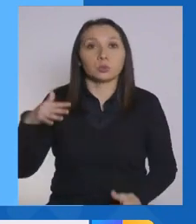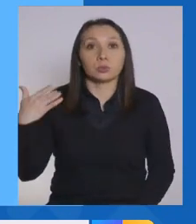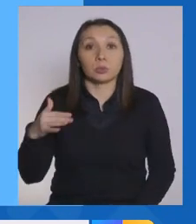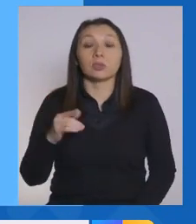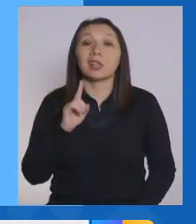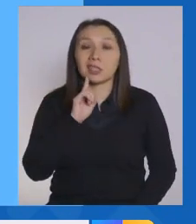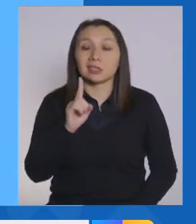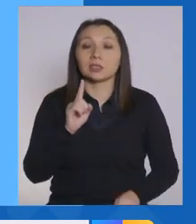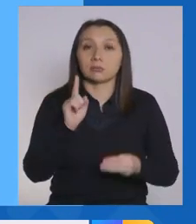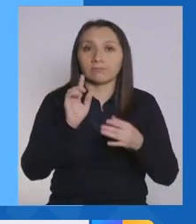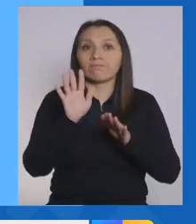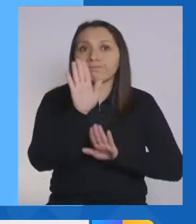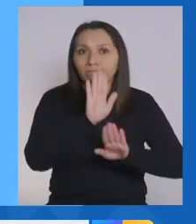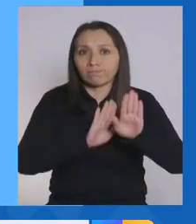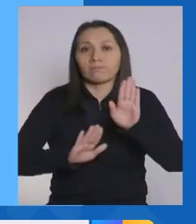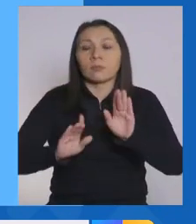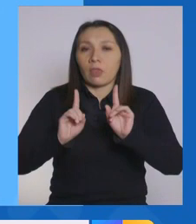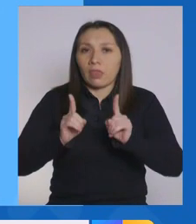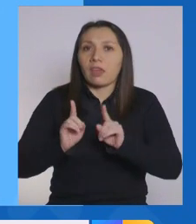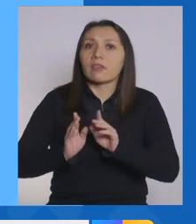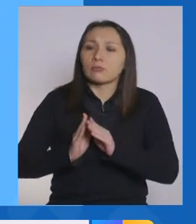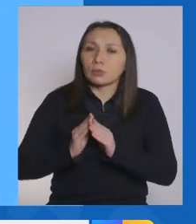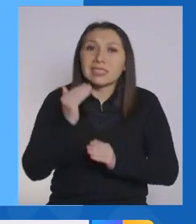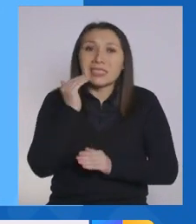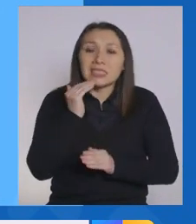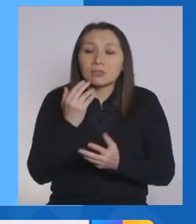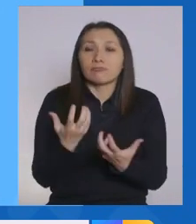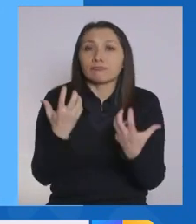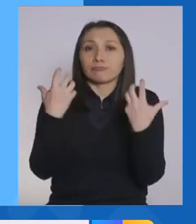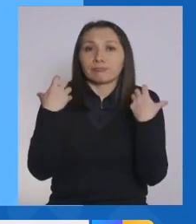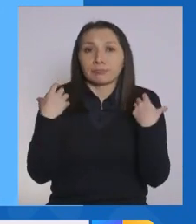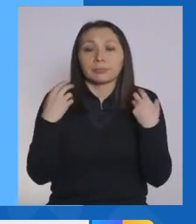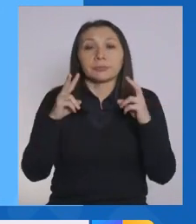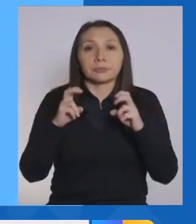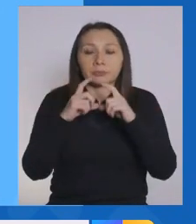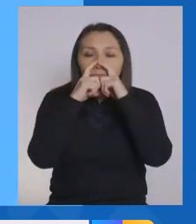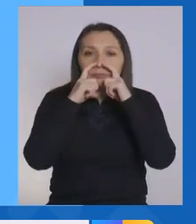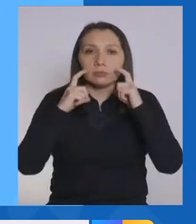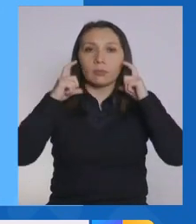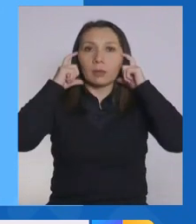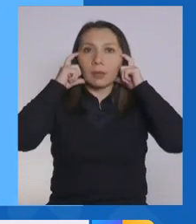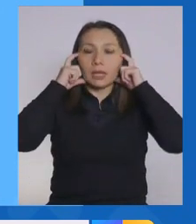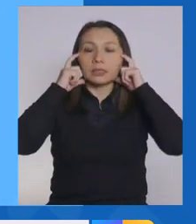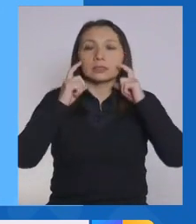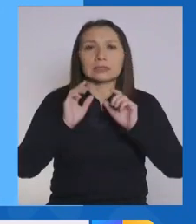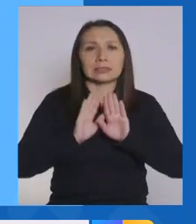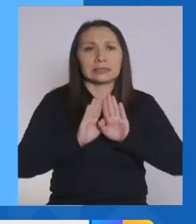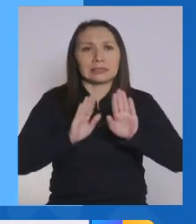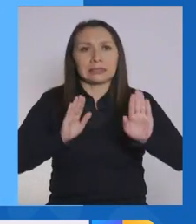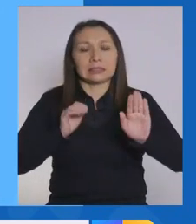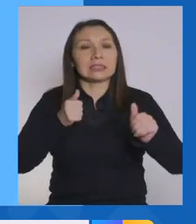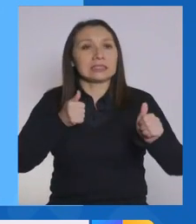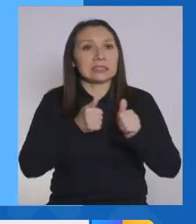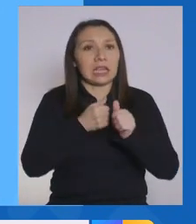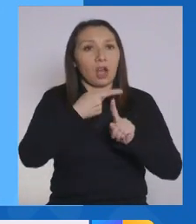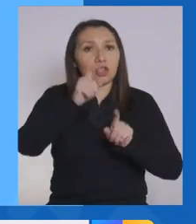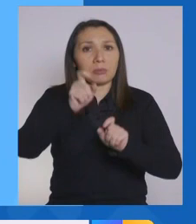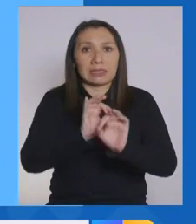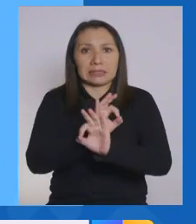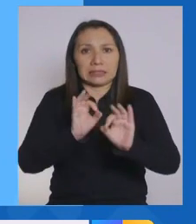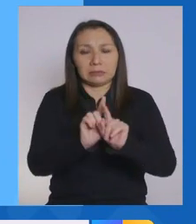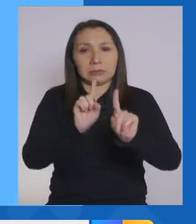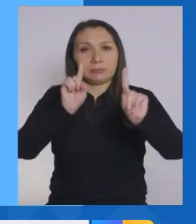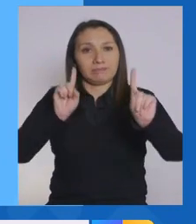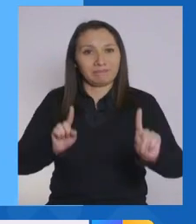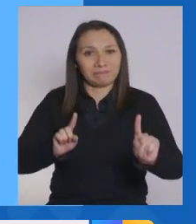porque hay una serie de cuidados que tienen que mantenerse los niños con respecto al uso de mascarilla, evitar el contacto directo con otras personas